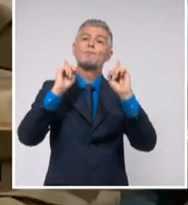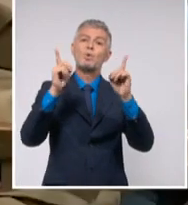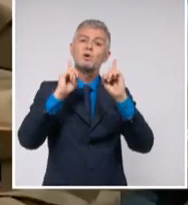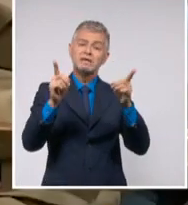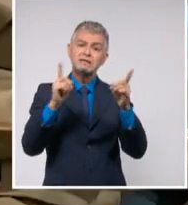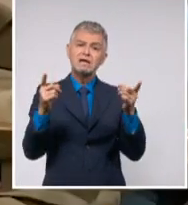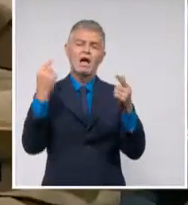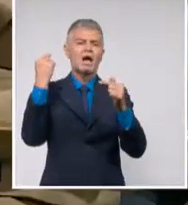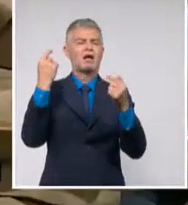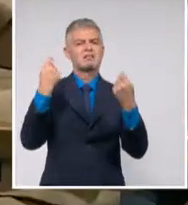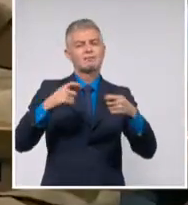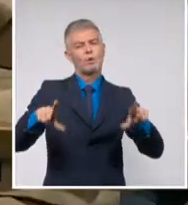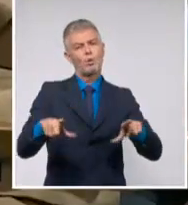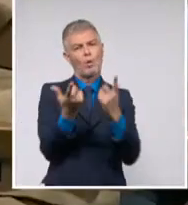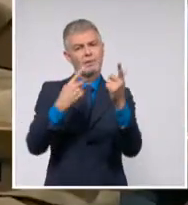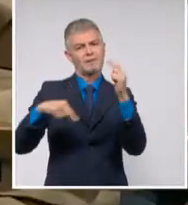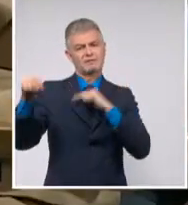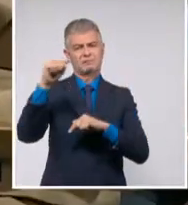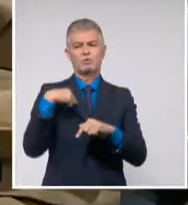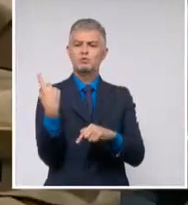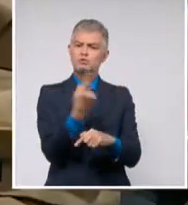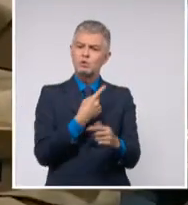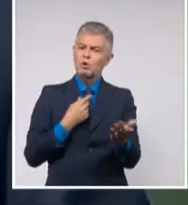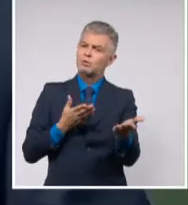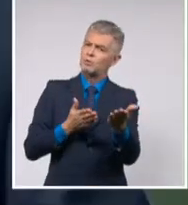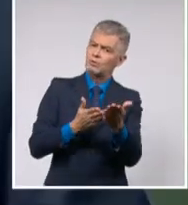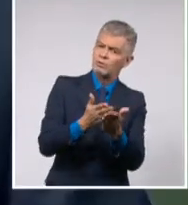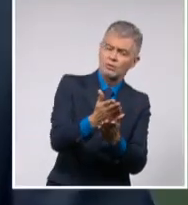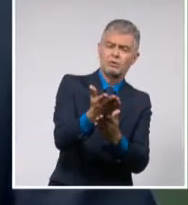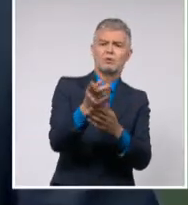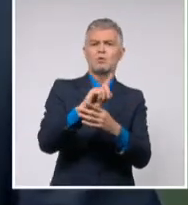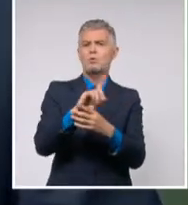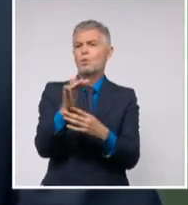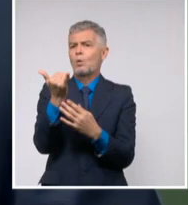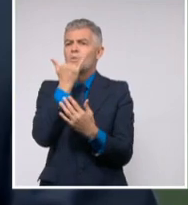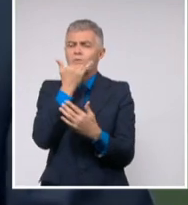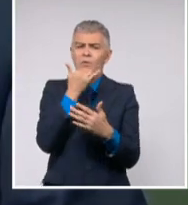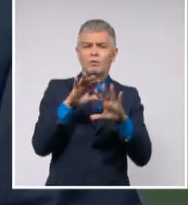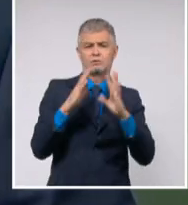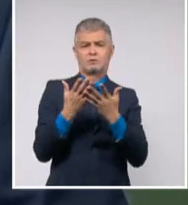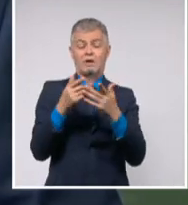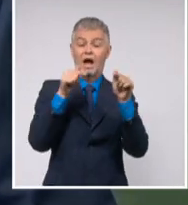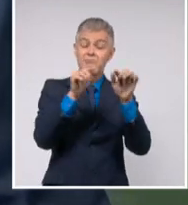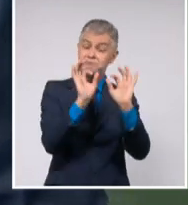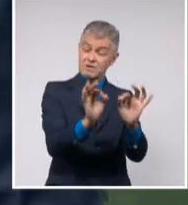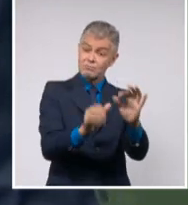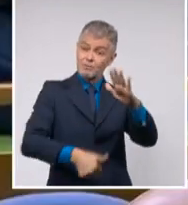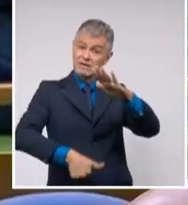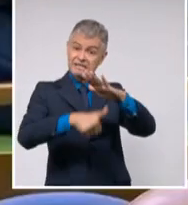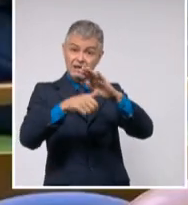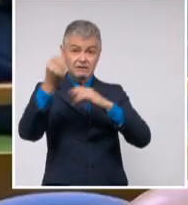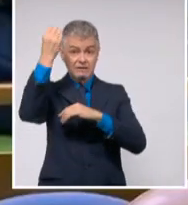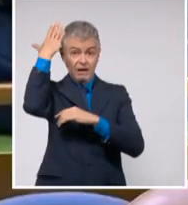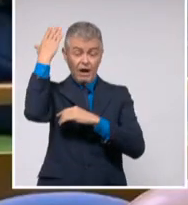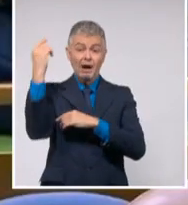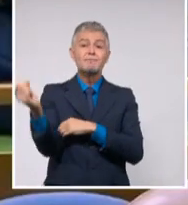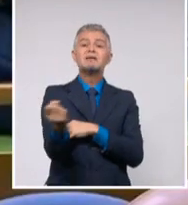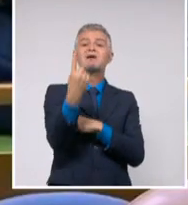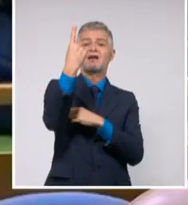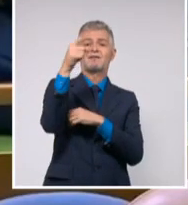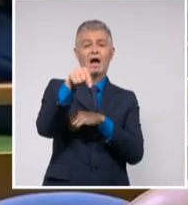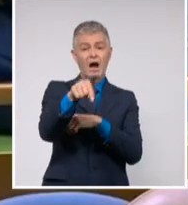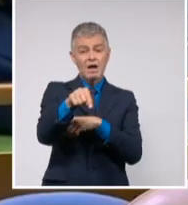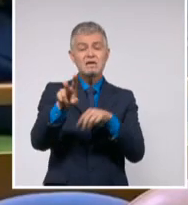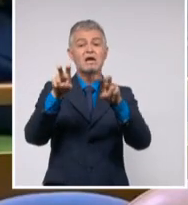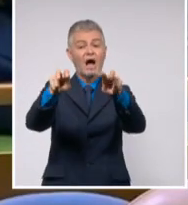continuidad y no ruptura, así lo afirmó el presidente Díaz-Canel en su primer discurso ante la Asamblea General de